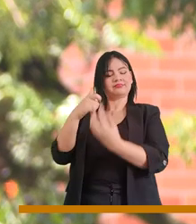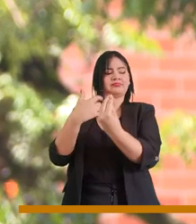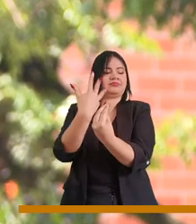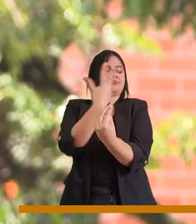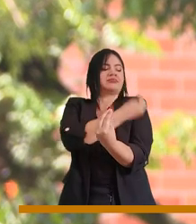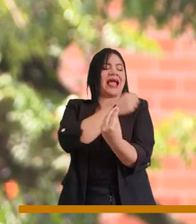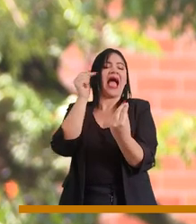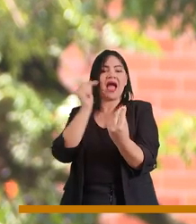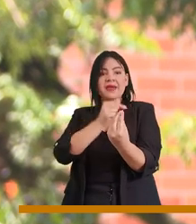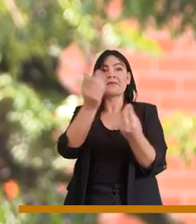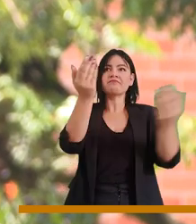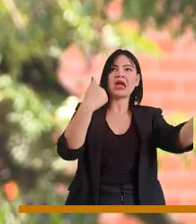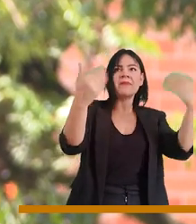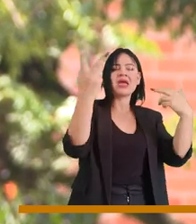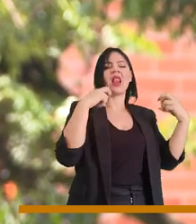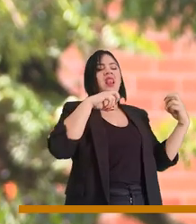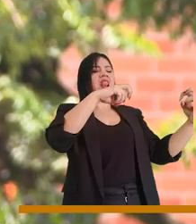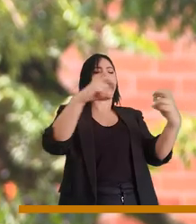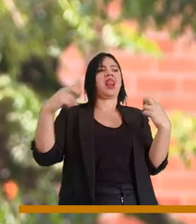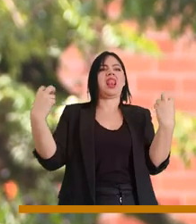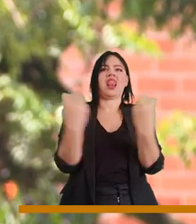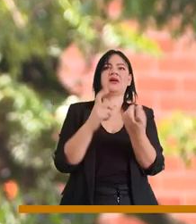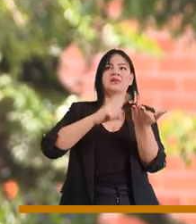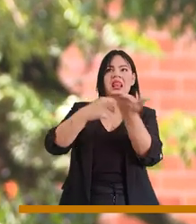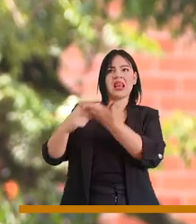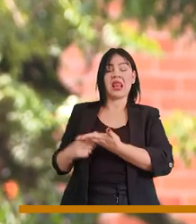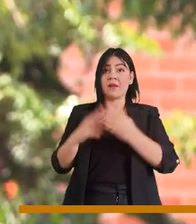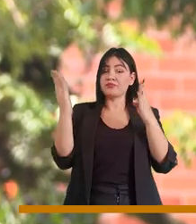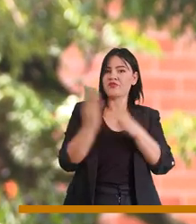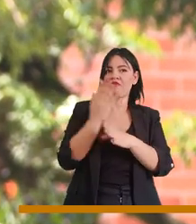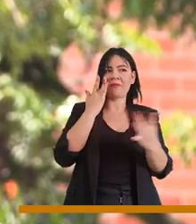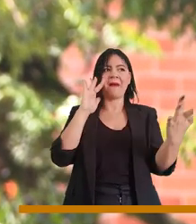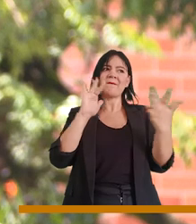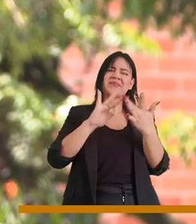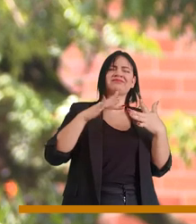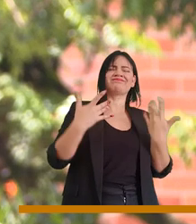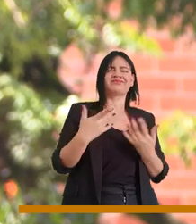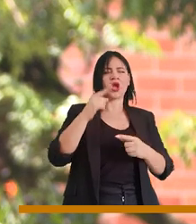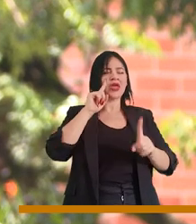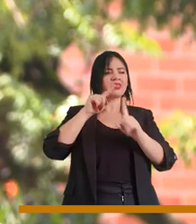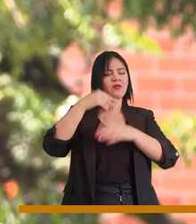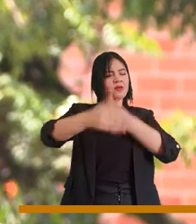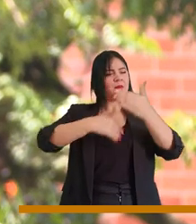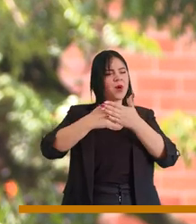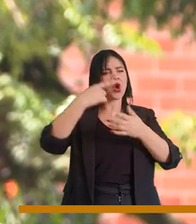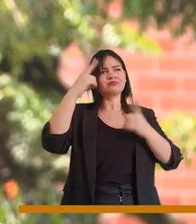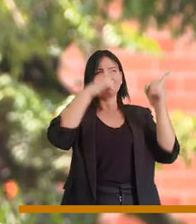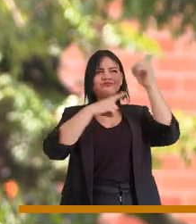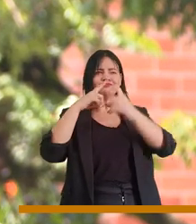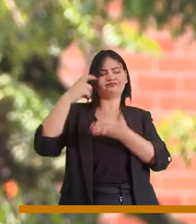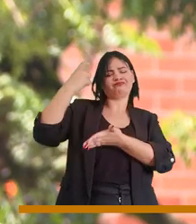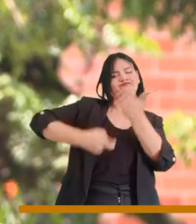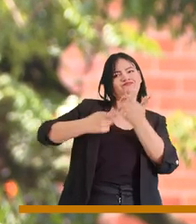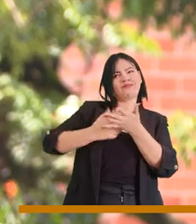crear una comisión accidental donde están sentados todos los actores frente a esta problemática. La idea es que podamos hacerle seguimiento y que la gente